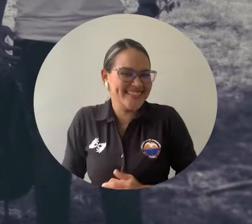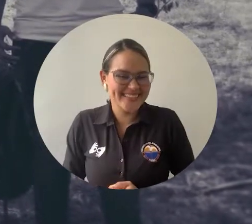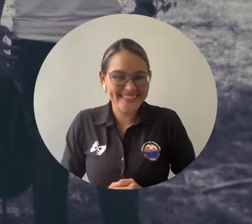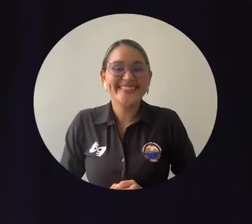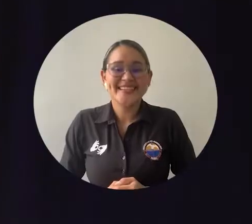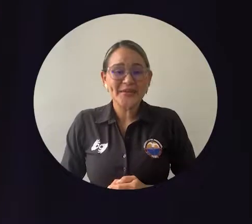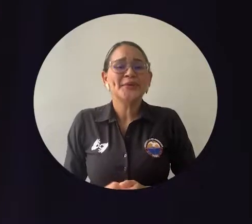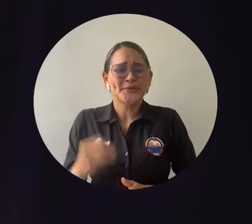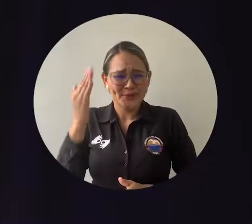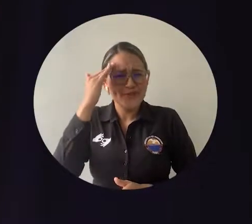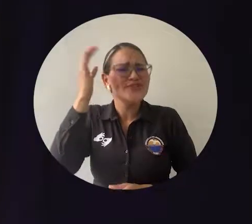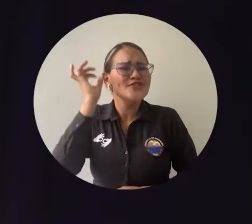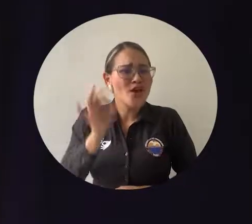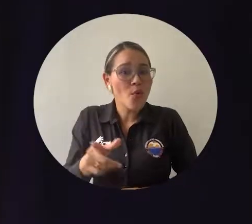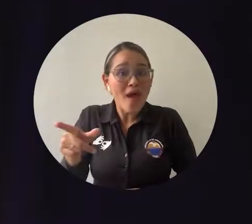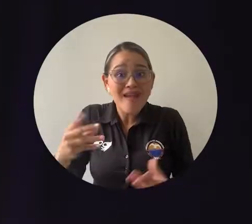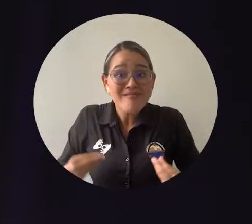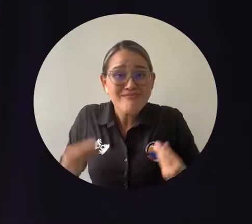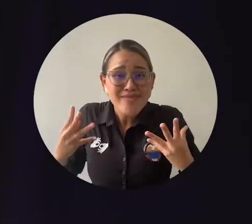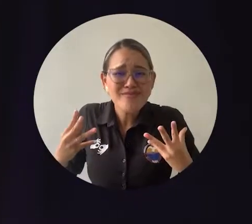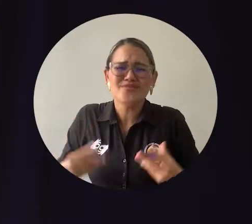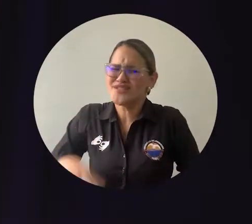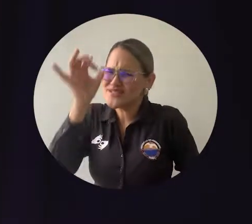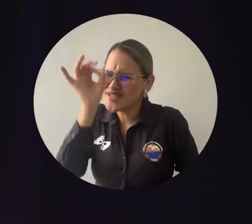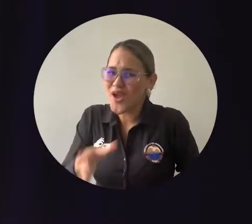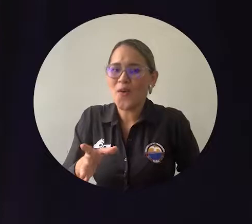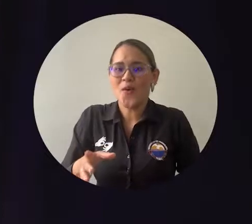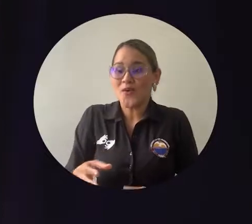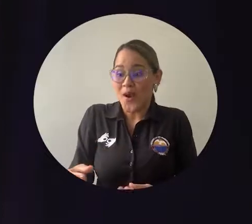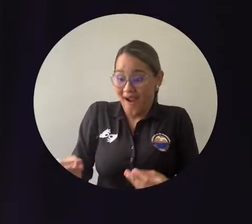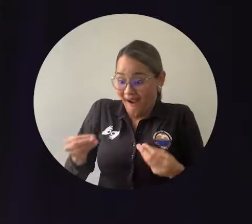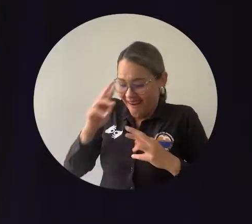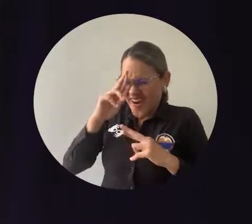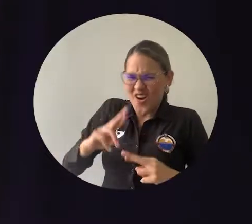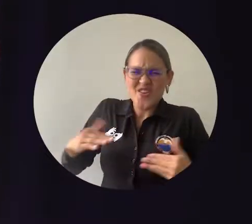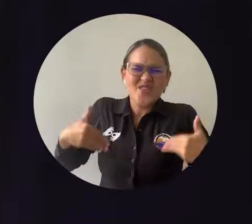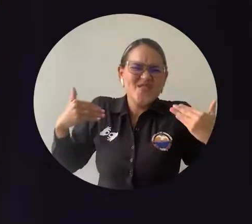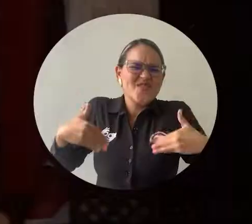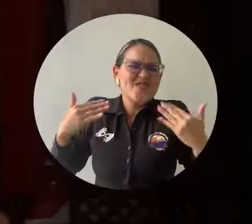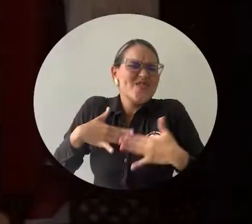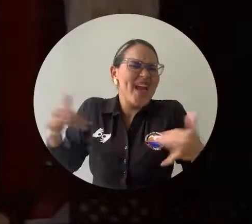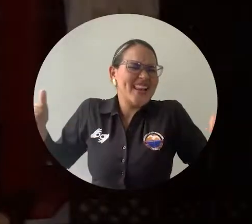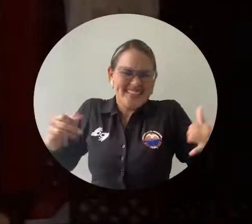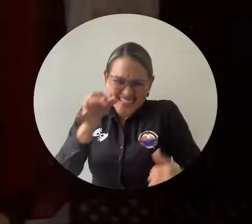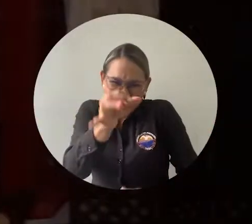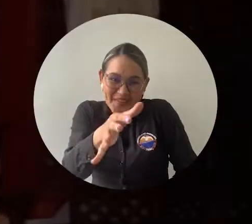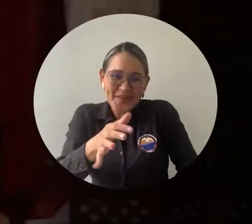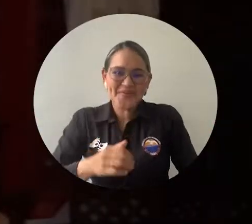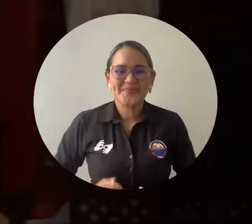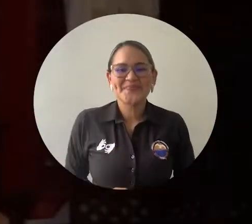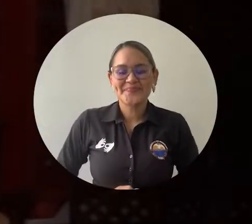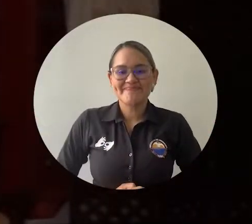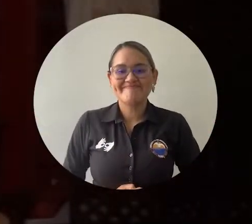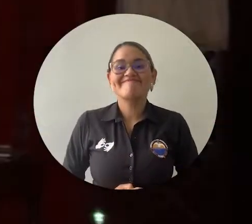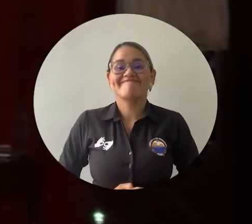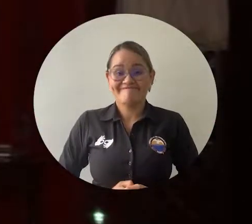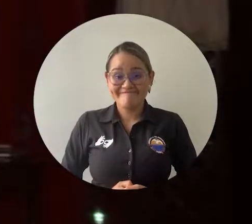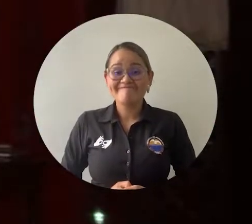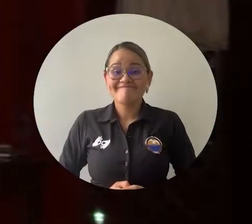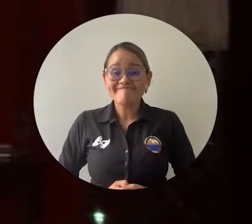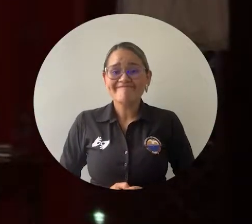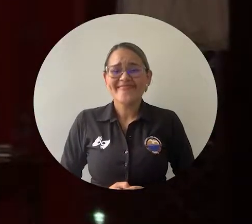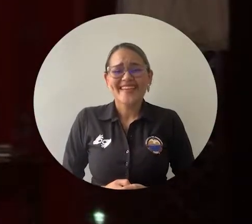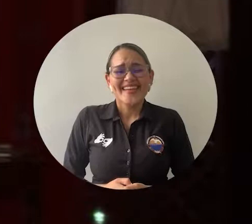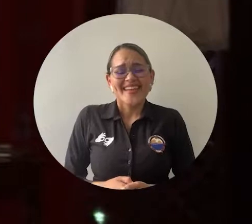Yo sé que el reconocimiento de hoy él lo hubiera recibido con mucha satisfacción, con mucha alegría. Es un gran orgullo recibir un